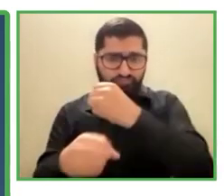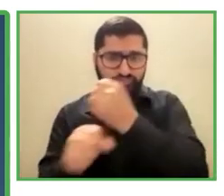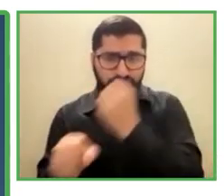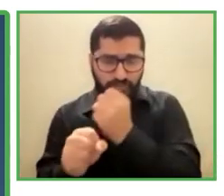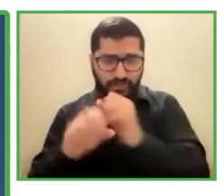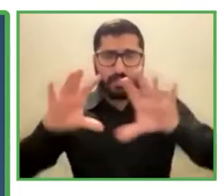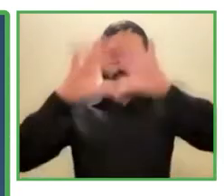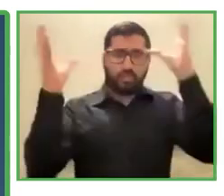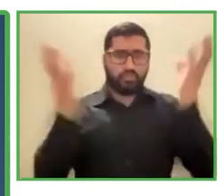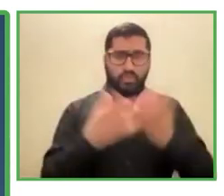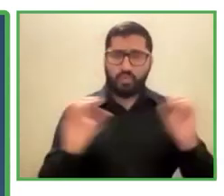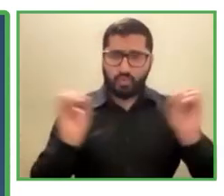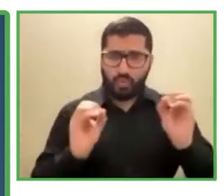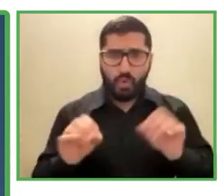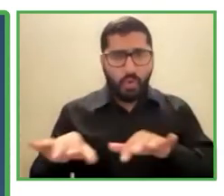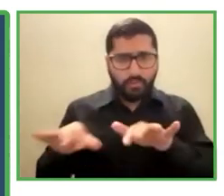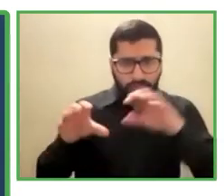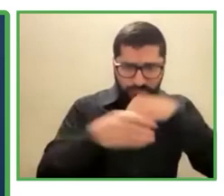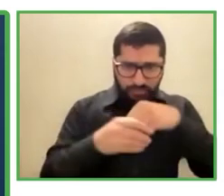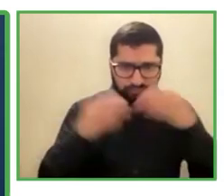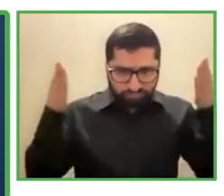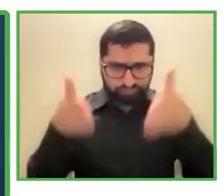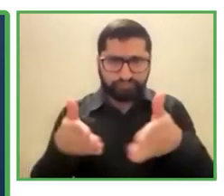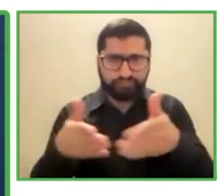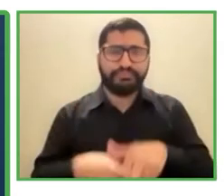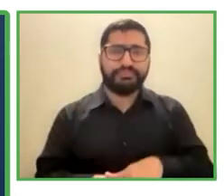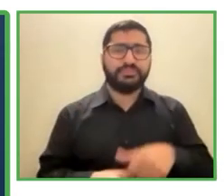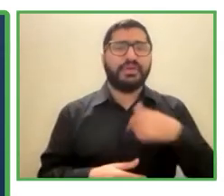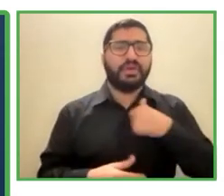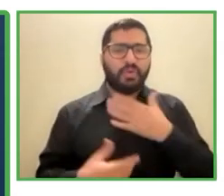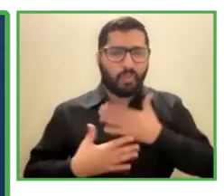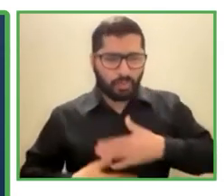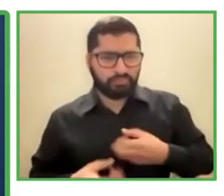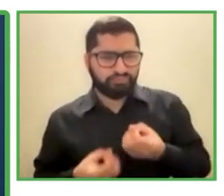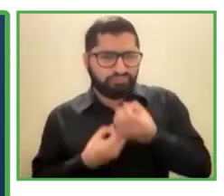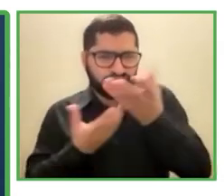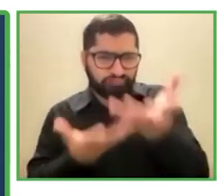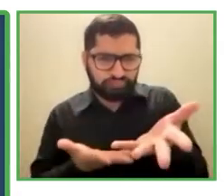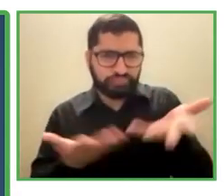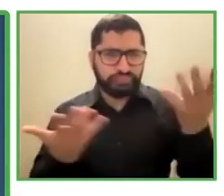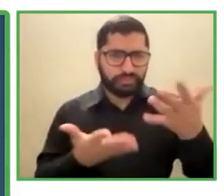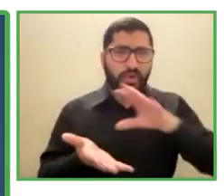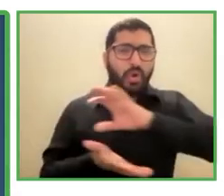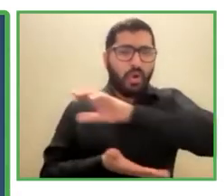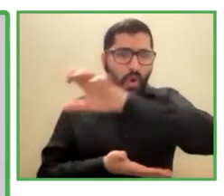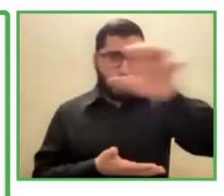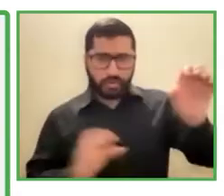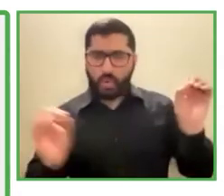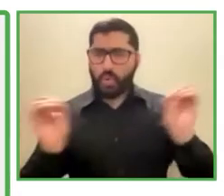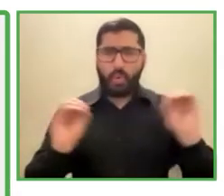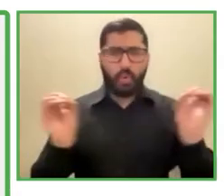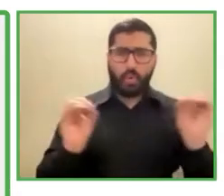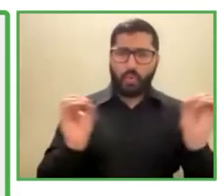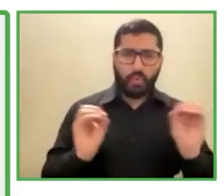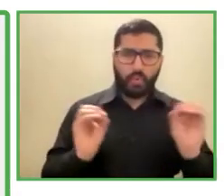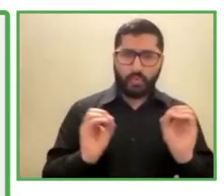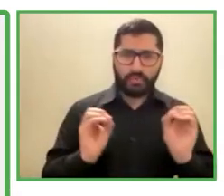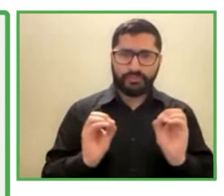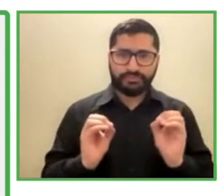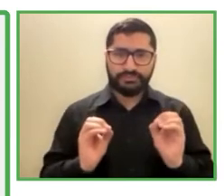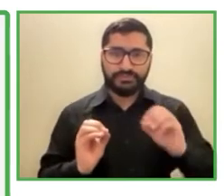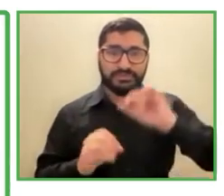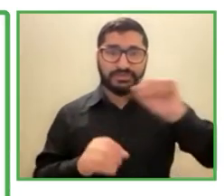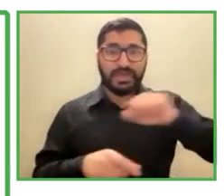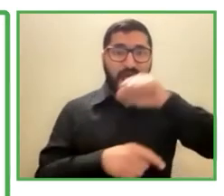lugar, y a la vez, en partes. Más o menos, la de nuestros ingresos son de Singapur, donde trabajamos para cuatro ministros del gobierno, y hoy día